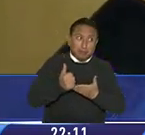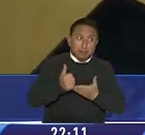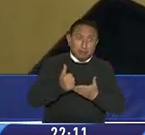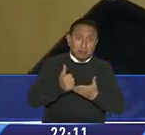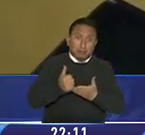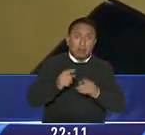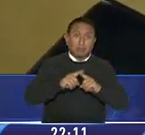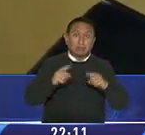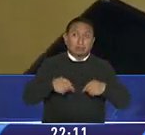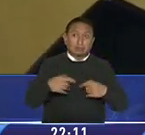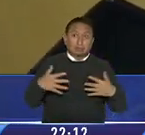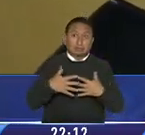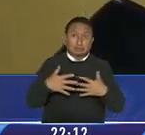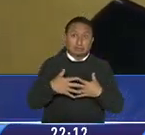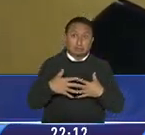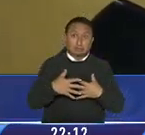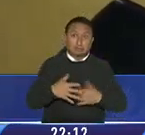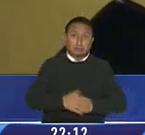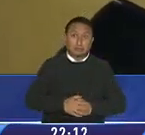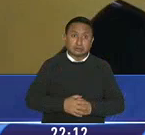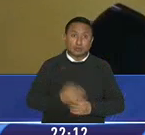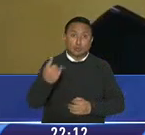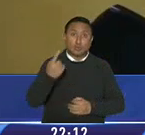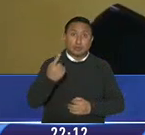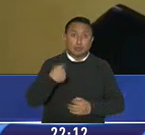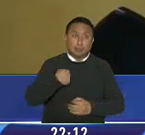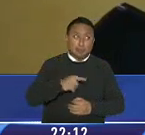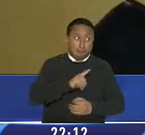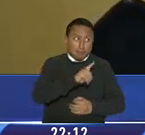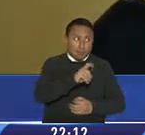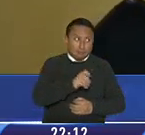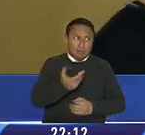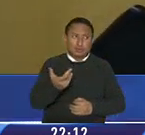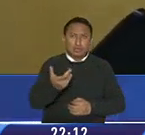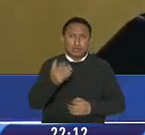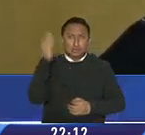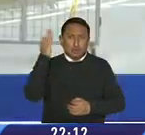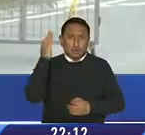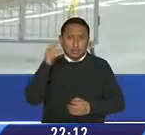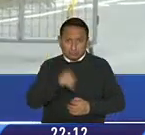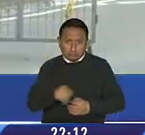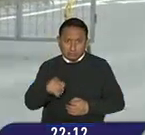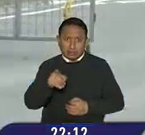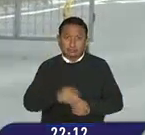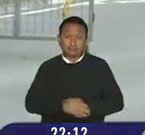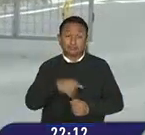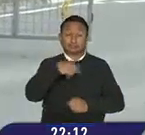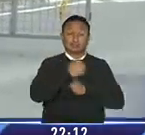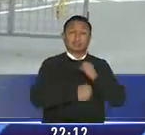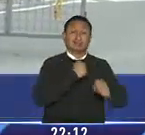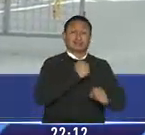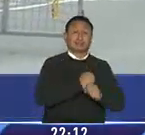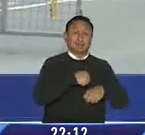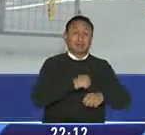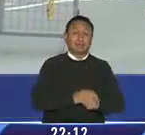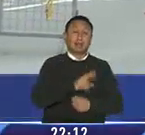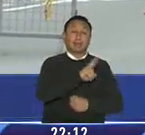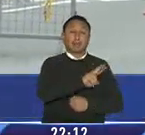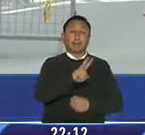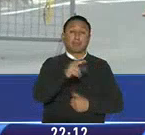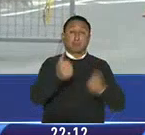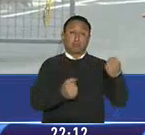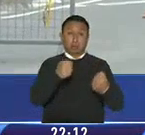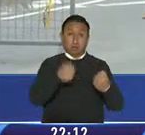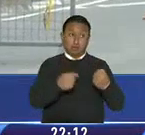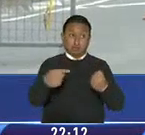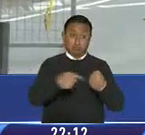pero me daba miedo, dice, me daba miedo. Solamente preguntaba por dónde queda Tulcán. En lo que va del año, 22 vehículos han sido robados bajo